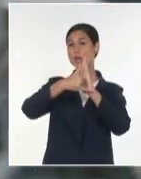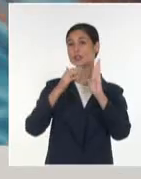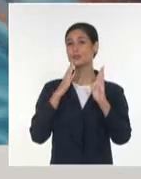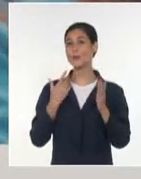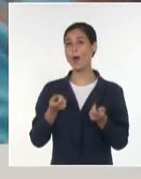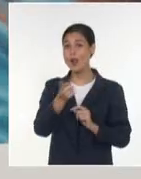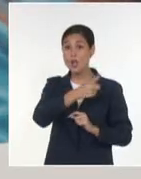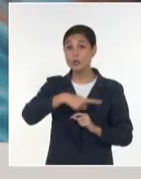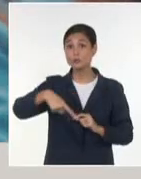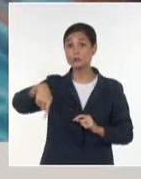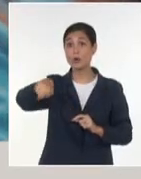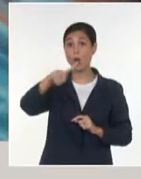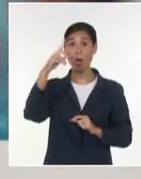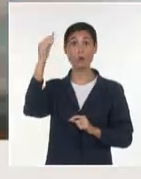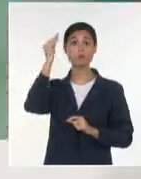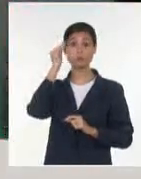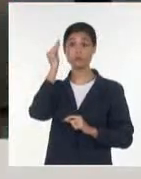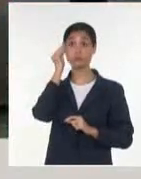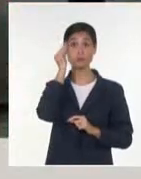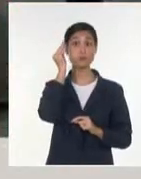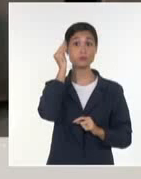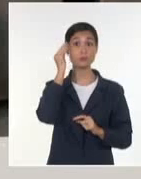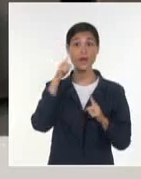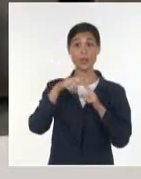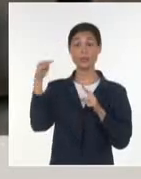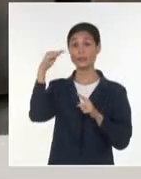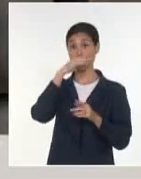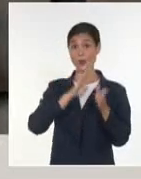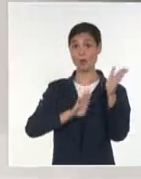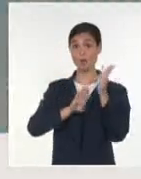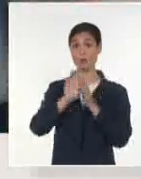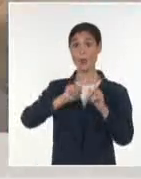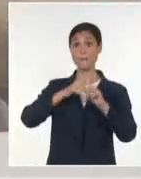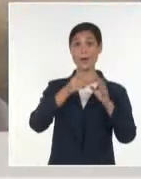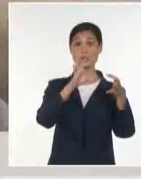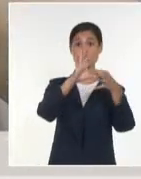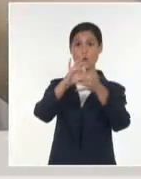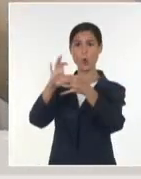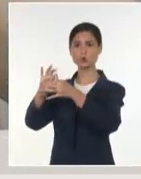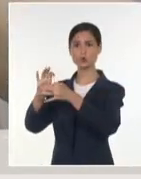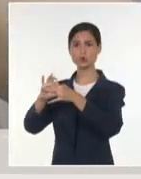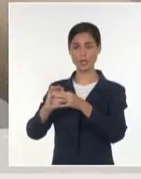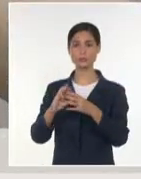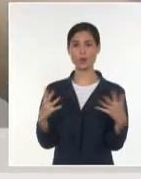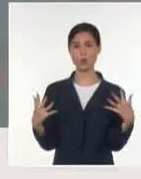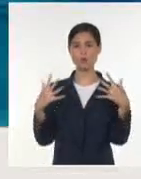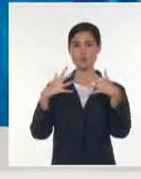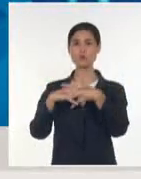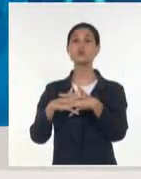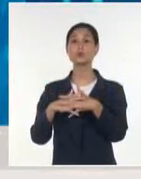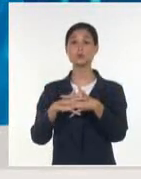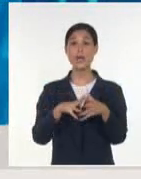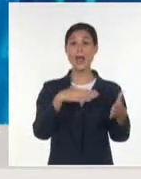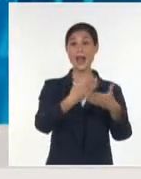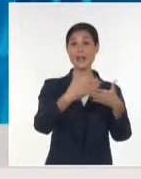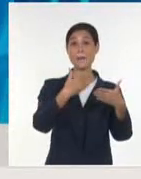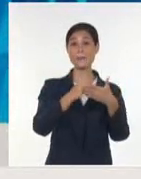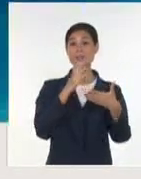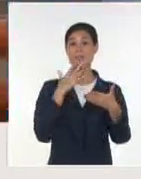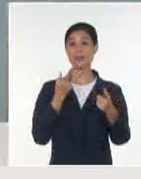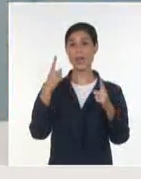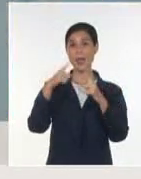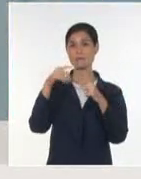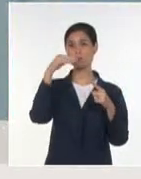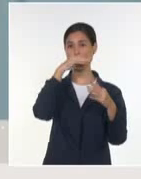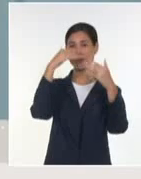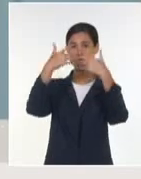en el desarrollo tecnológico, resultados de las alianzas entre la Dirección de Informática de AICA y la empresa de automatización industrial,